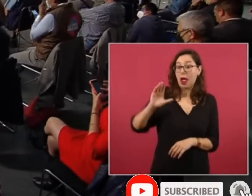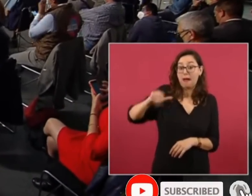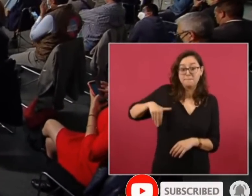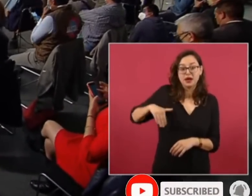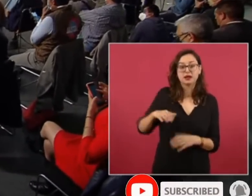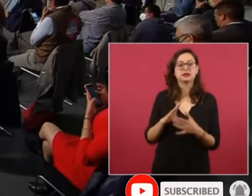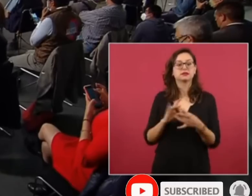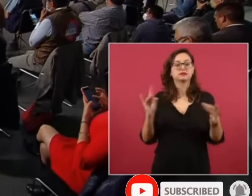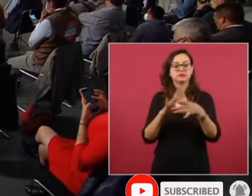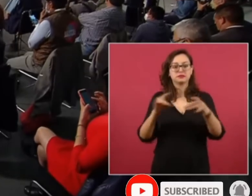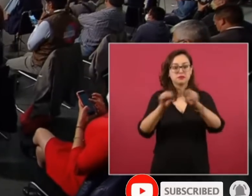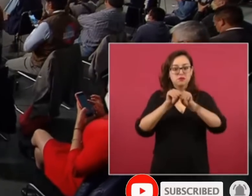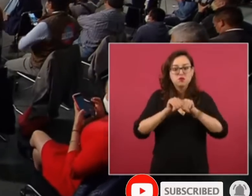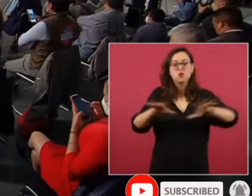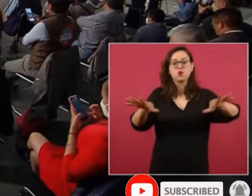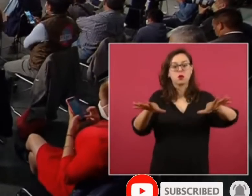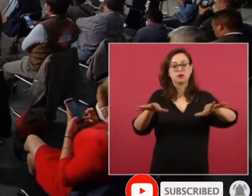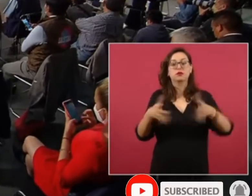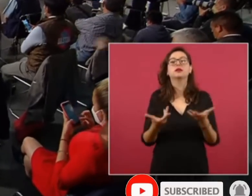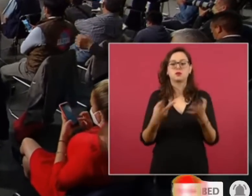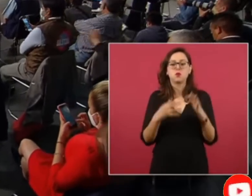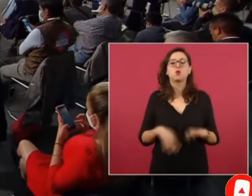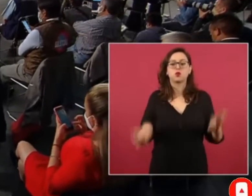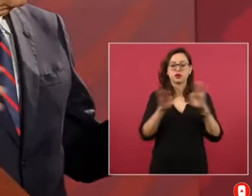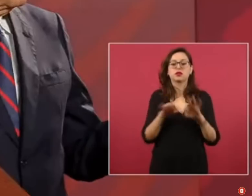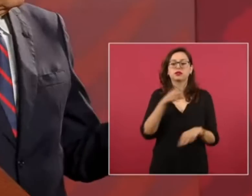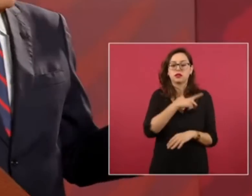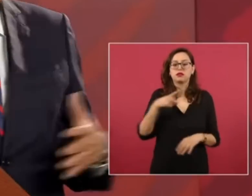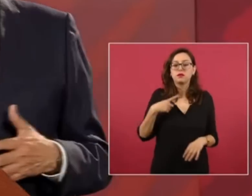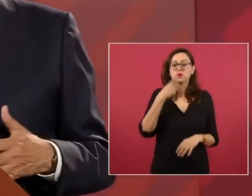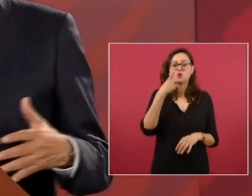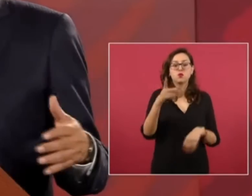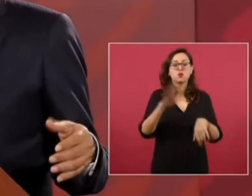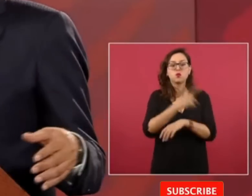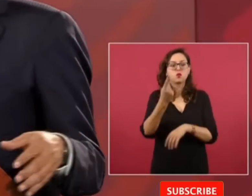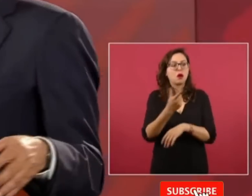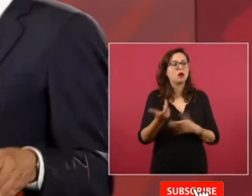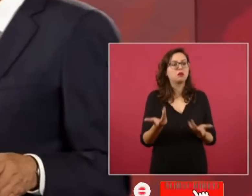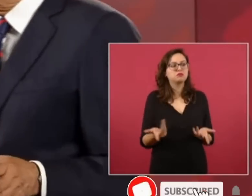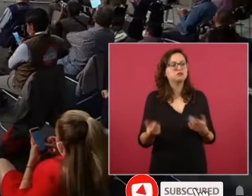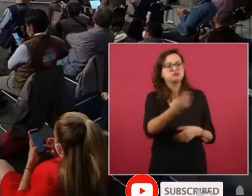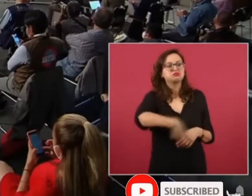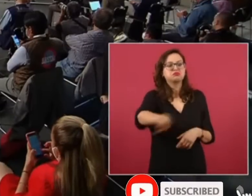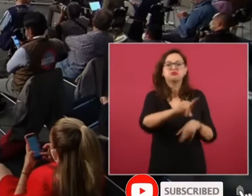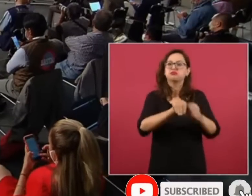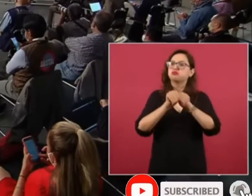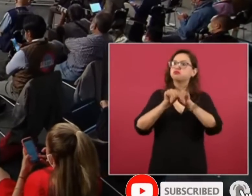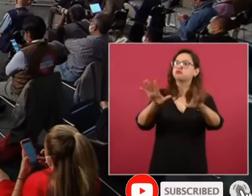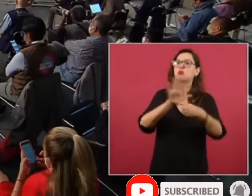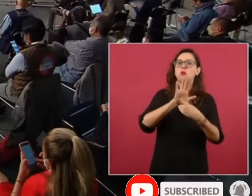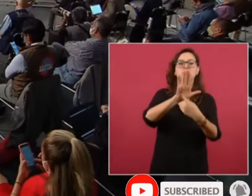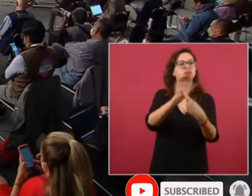Porque todo esto pasa como de noche, ¿no? A ver si me consigues un